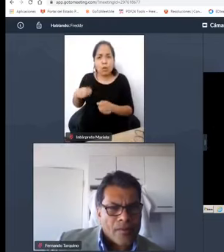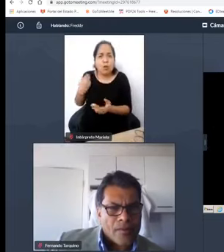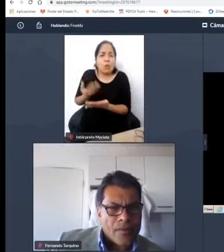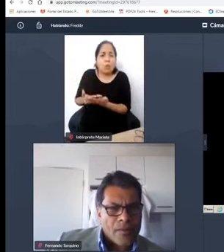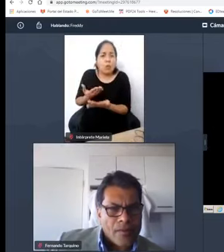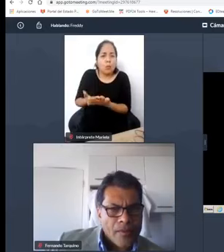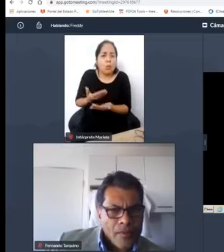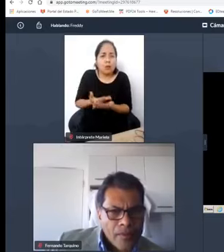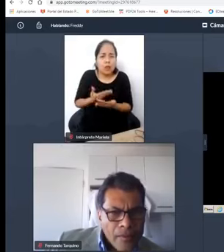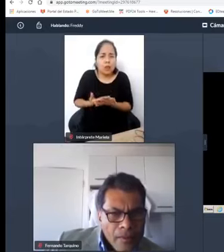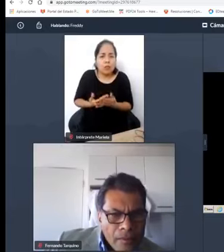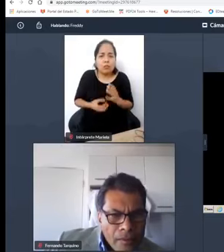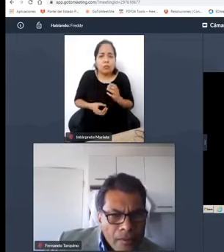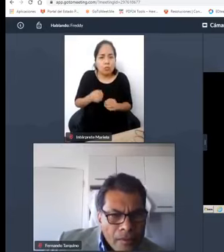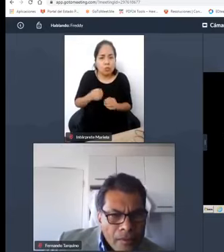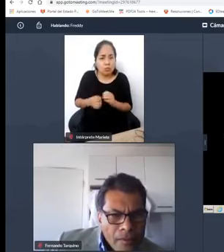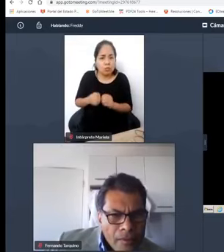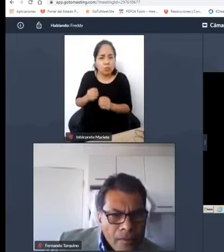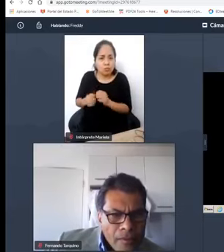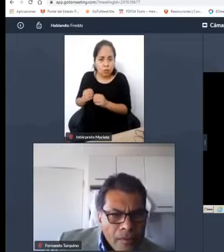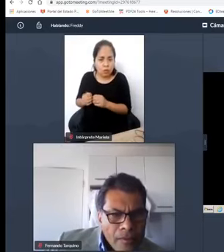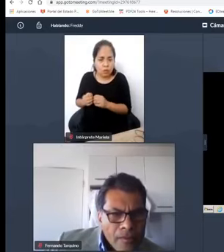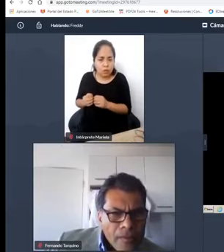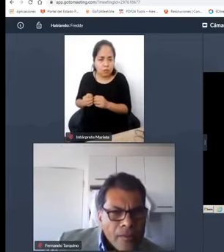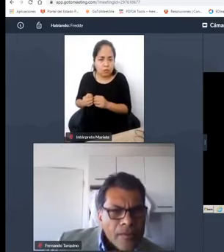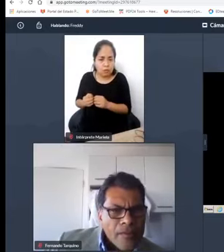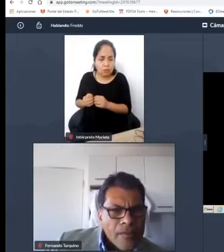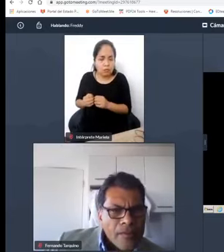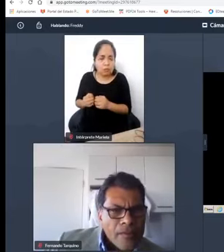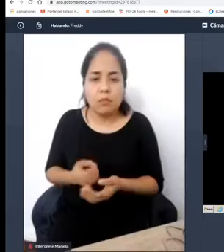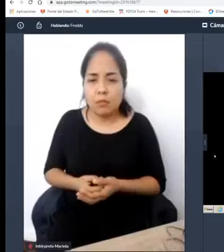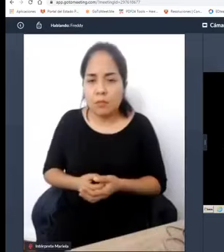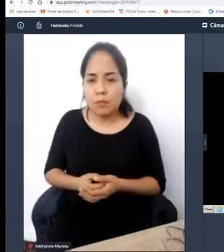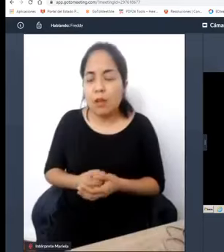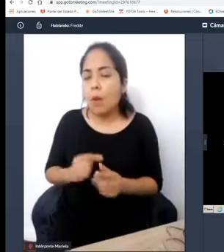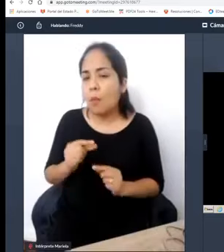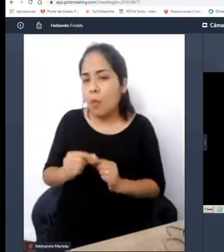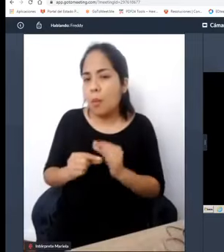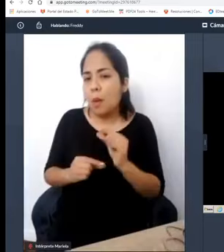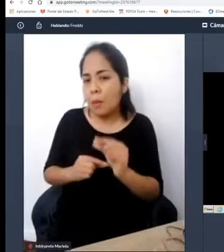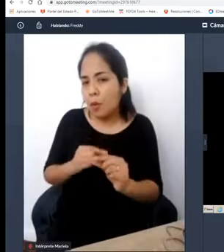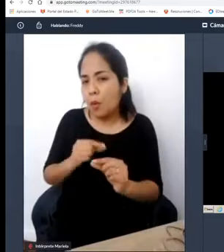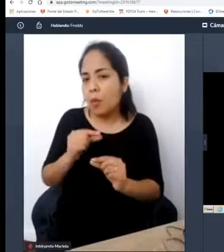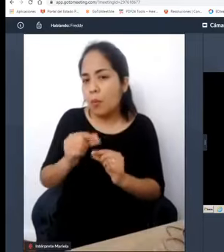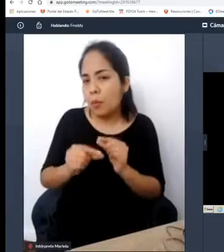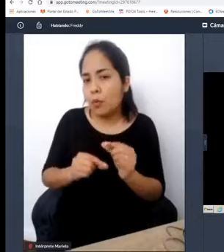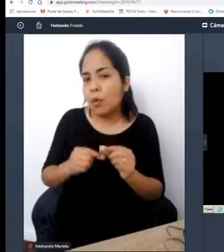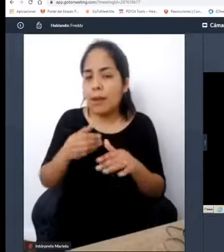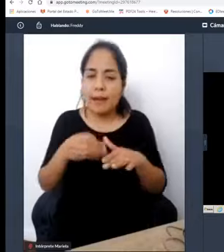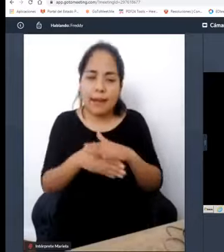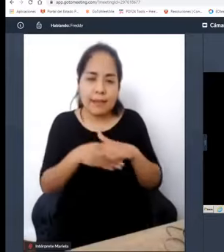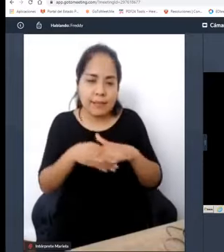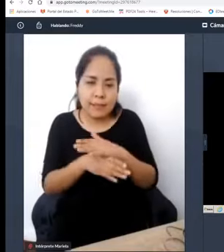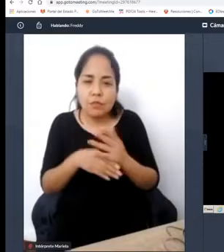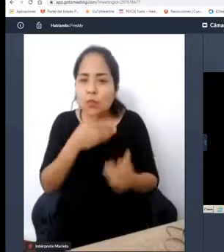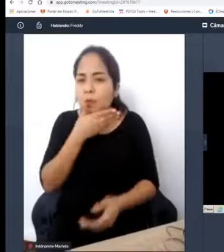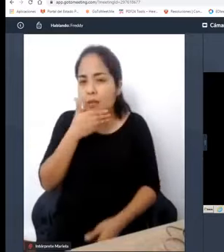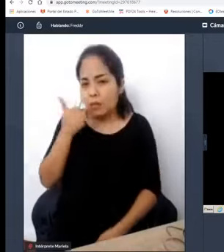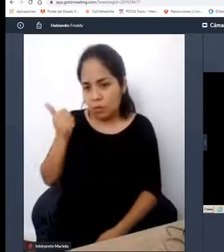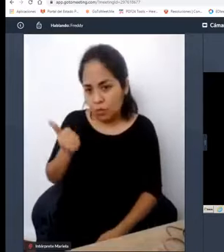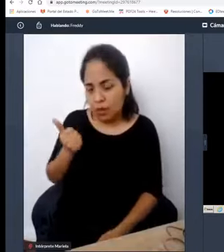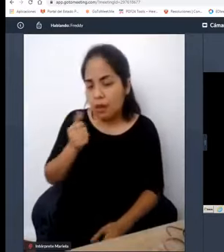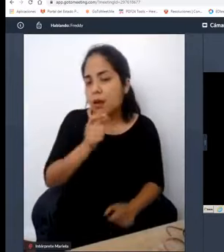soluciones o alternativas para poder mejorar la accesibilidad de manera casi inmediata de las personas